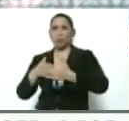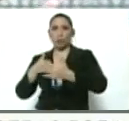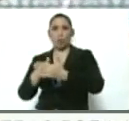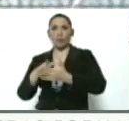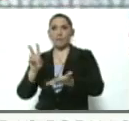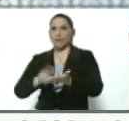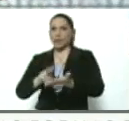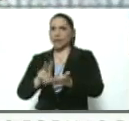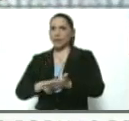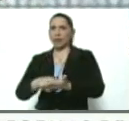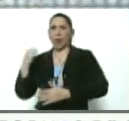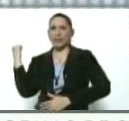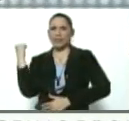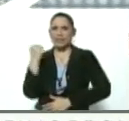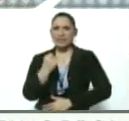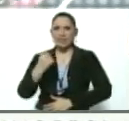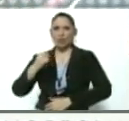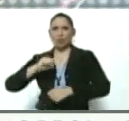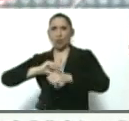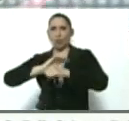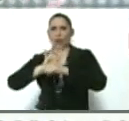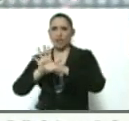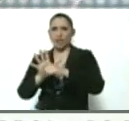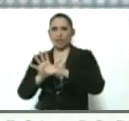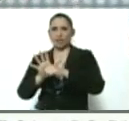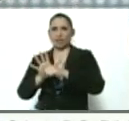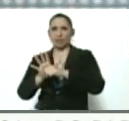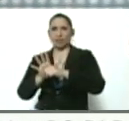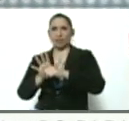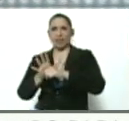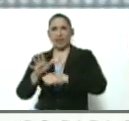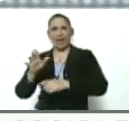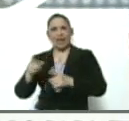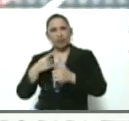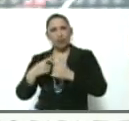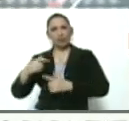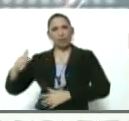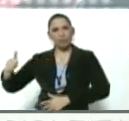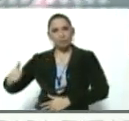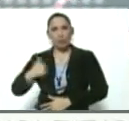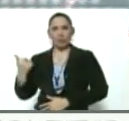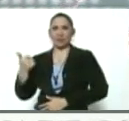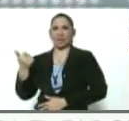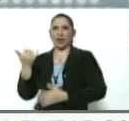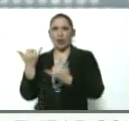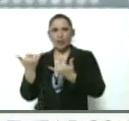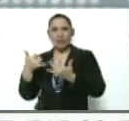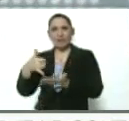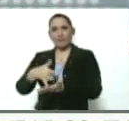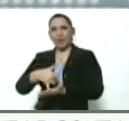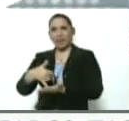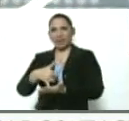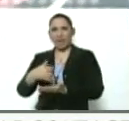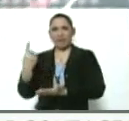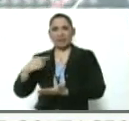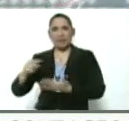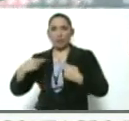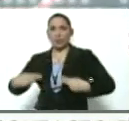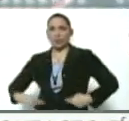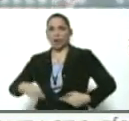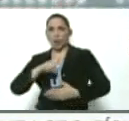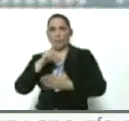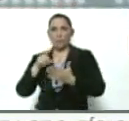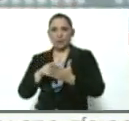verdadero asesino que es el COVID-19 pues se haya tratado de aprovechar la situación de fragilidad que tiene la humanidad entera